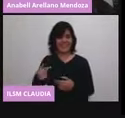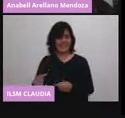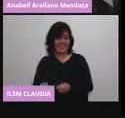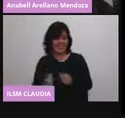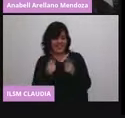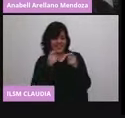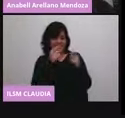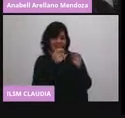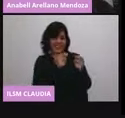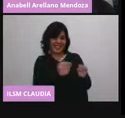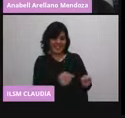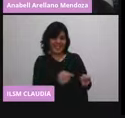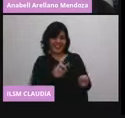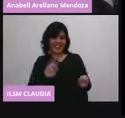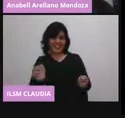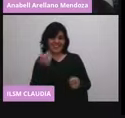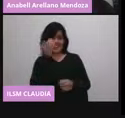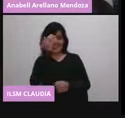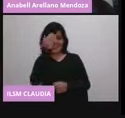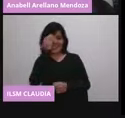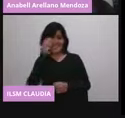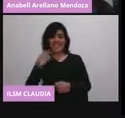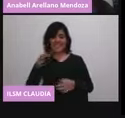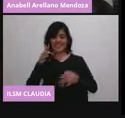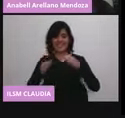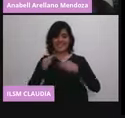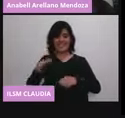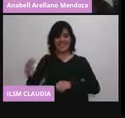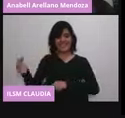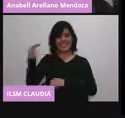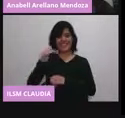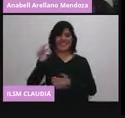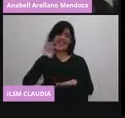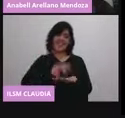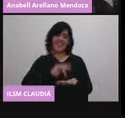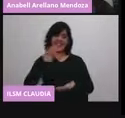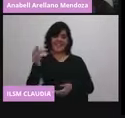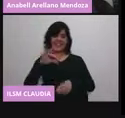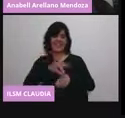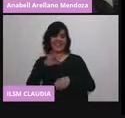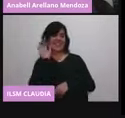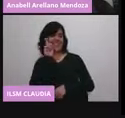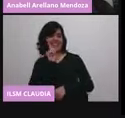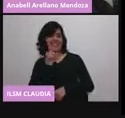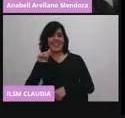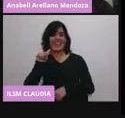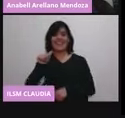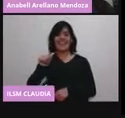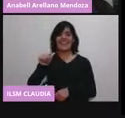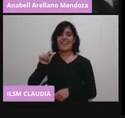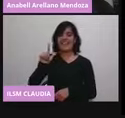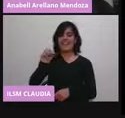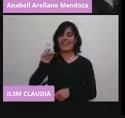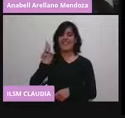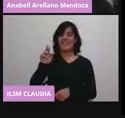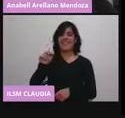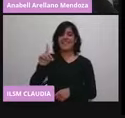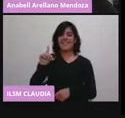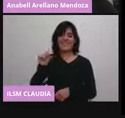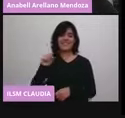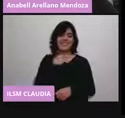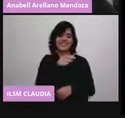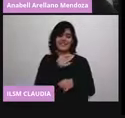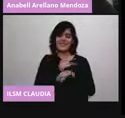este reconocimiento. Magistradas y magistrados, agradecen a la doctora Lourdes Almeida González por la impartición de esta plática.